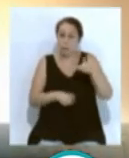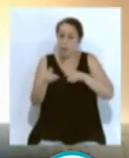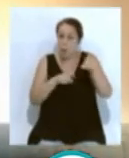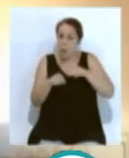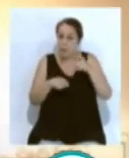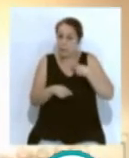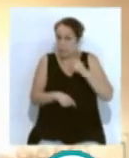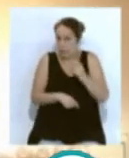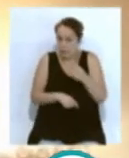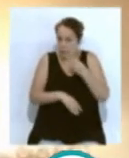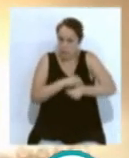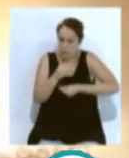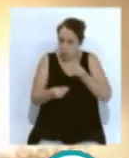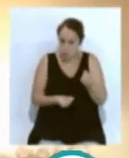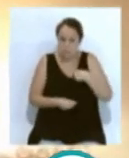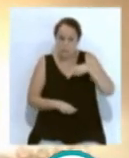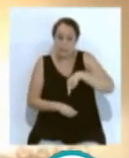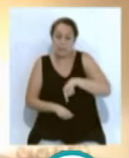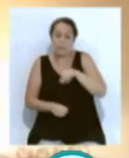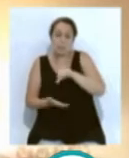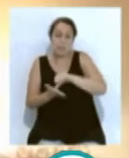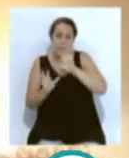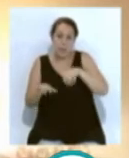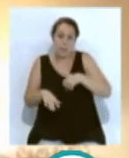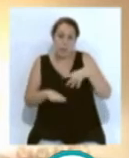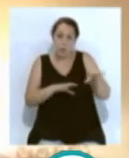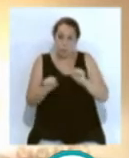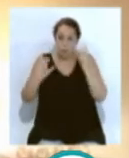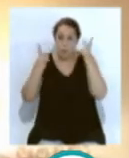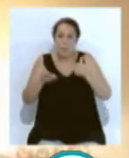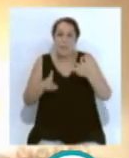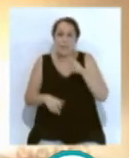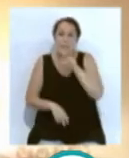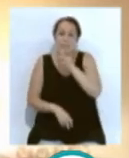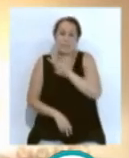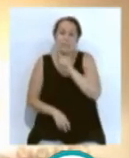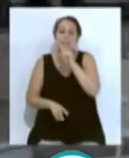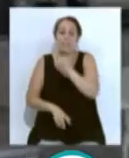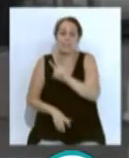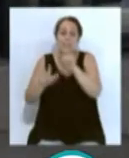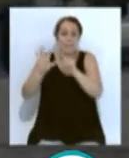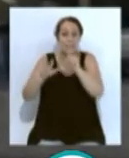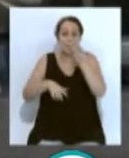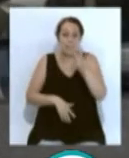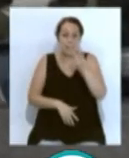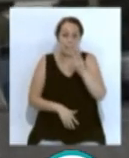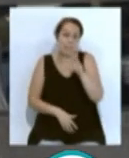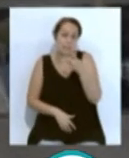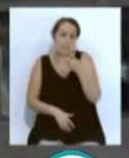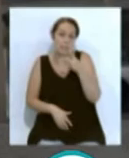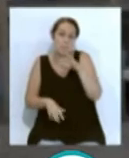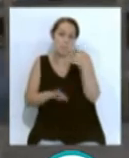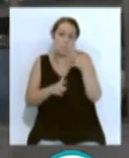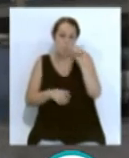y en la ciudad de Cádiz la ocupación hotelera ha estado en el 63,37%, que difiere